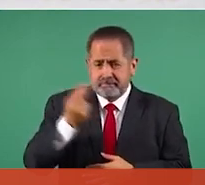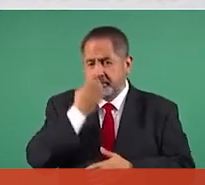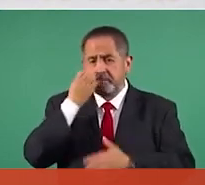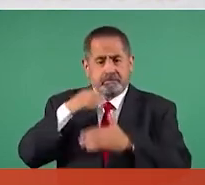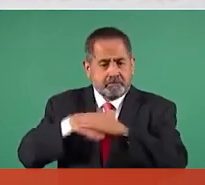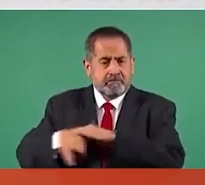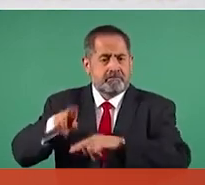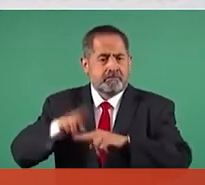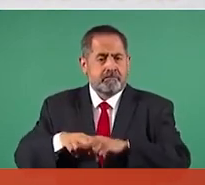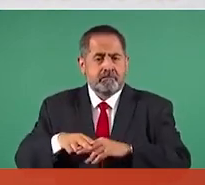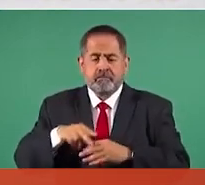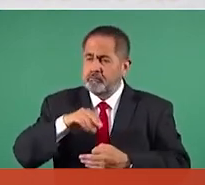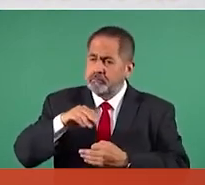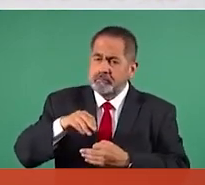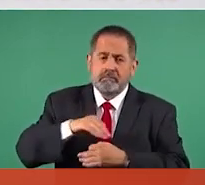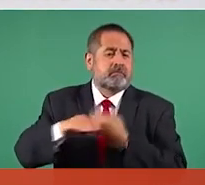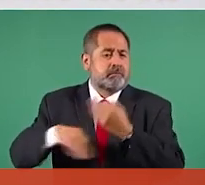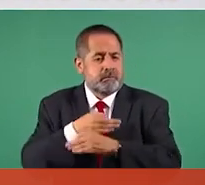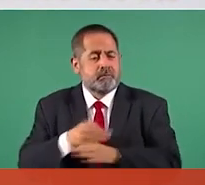por el bien de todos,